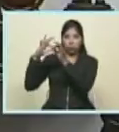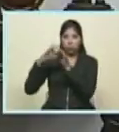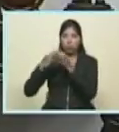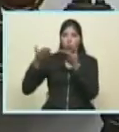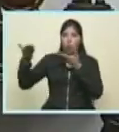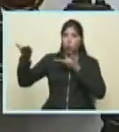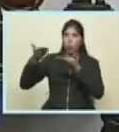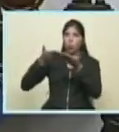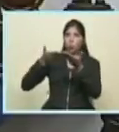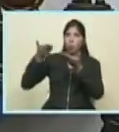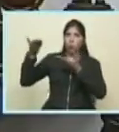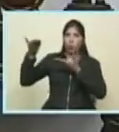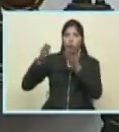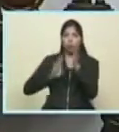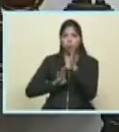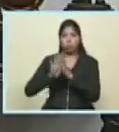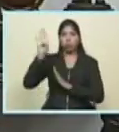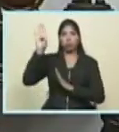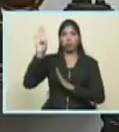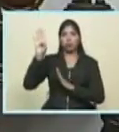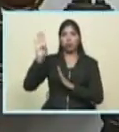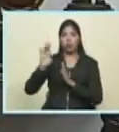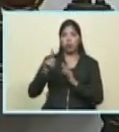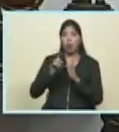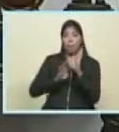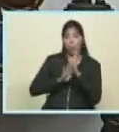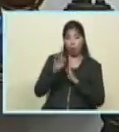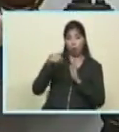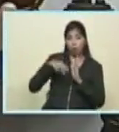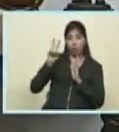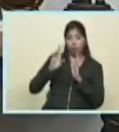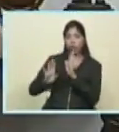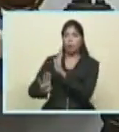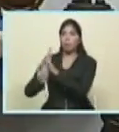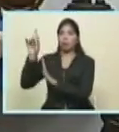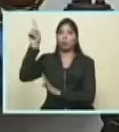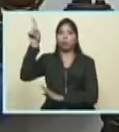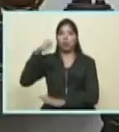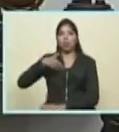de cooperación y de desarrollo compartido con ese mundo emergente